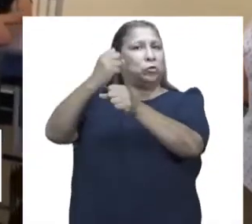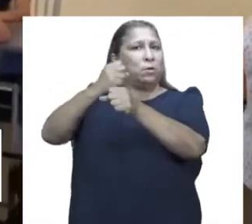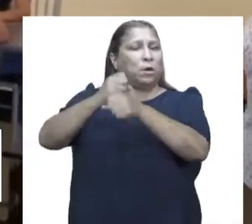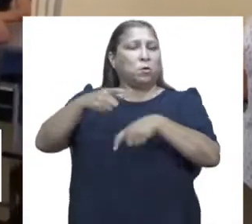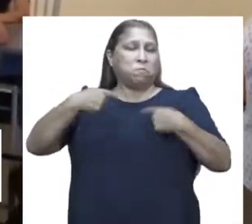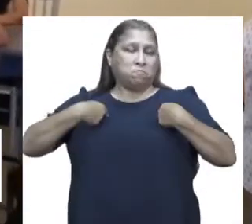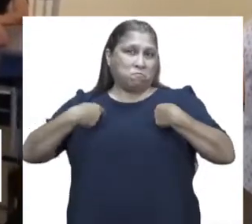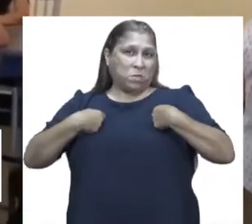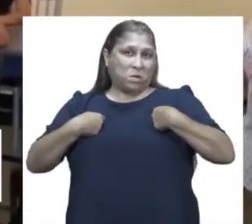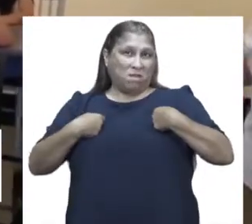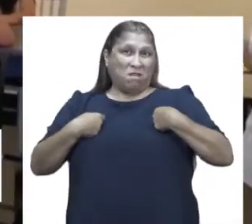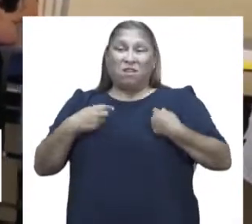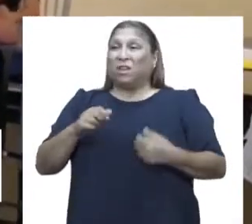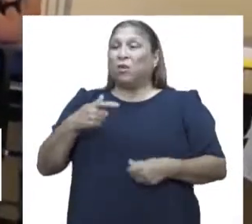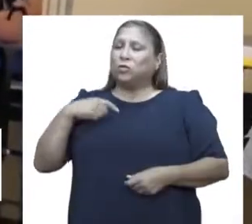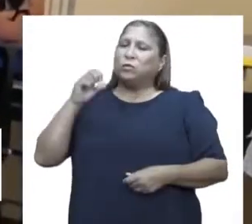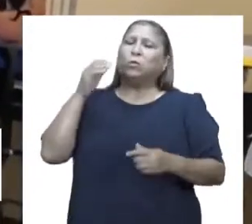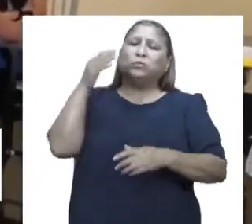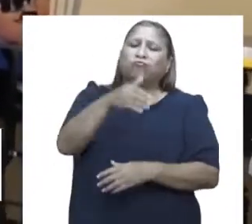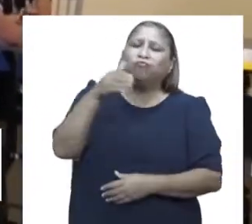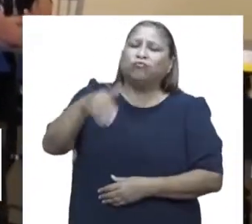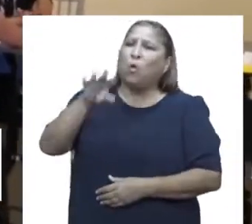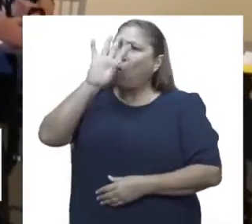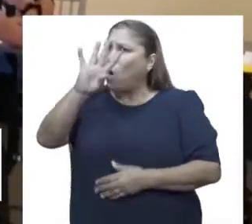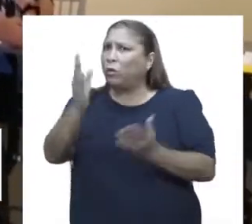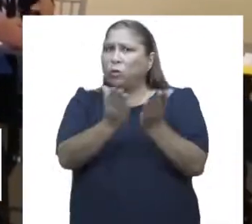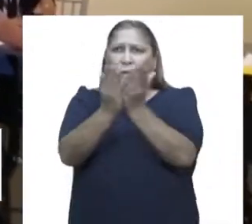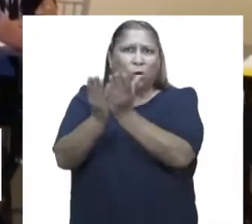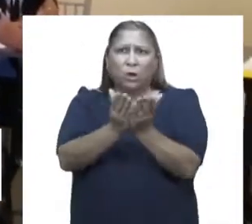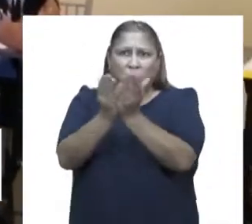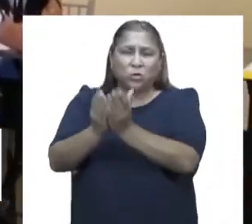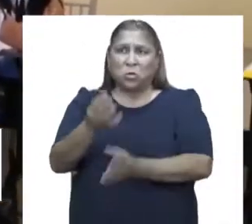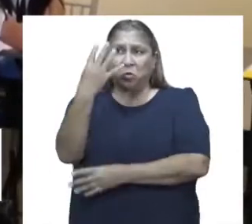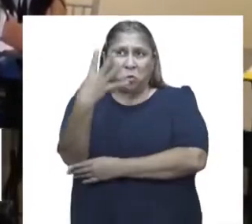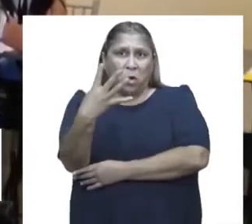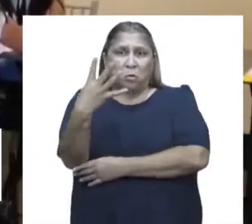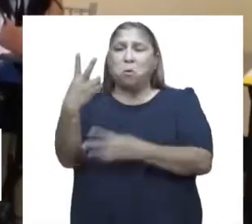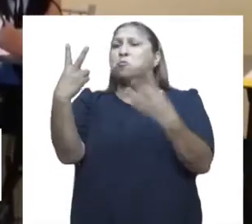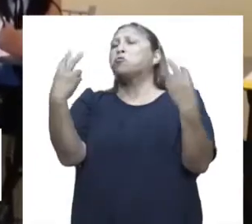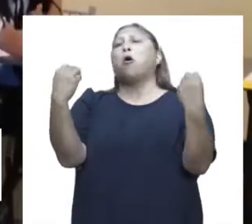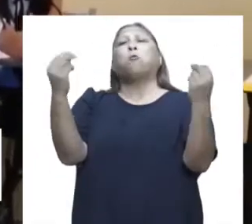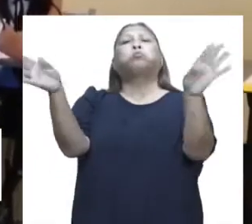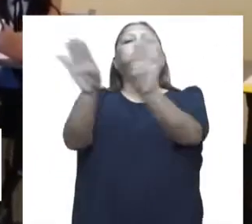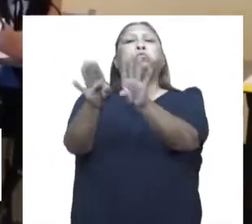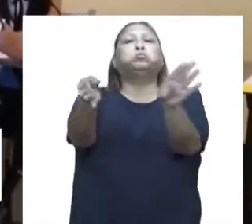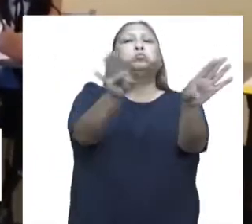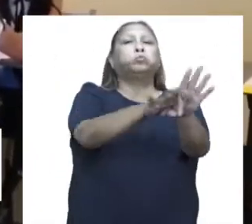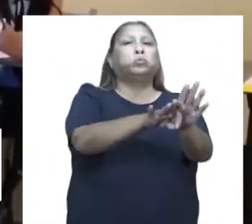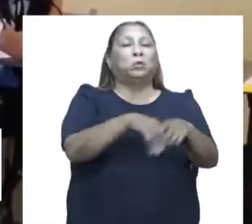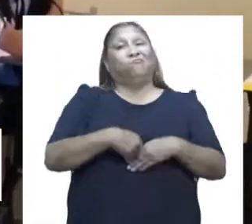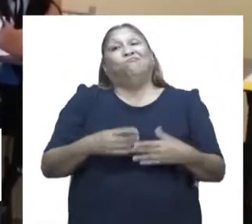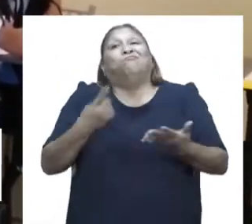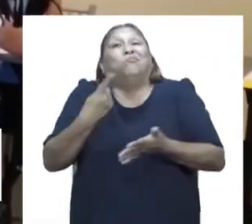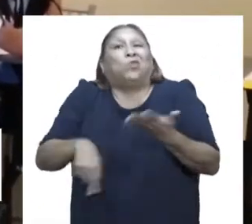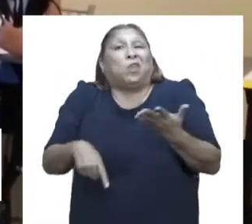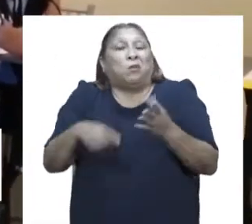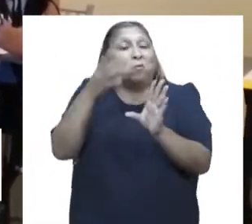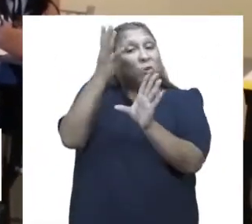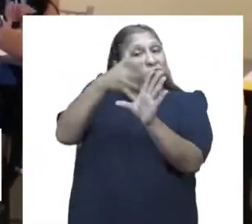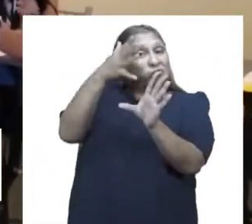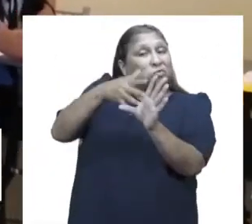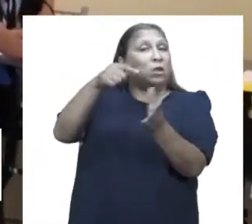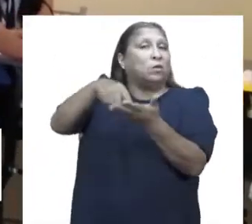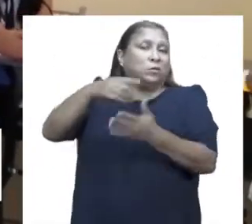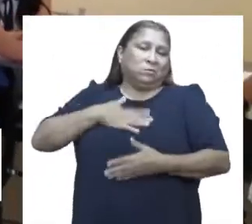Mi caso es de que nosotros hemos tocado la puerta de cuatro colegios y los cuatro colegios nos han cerrado la puerta por el tema del diagnóstico de